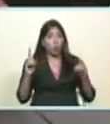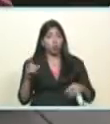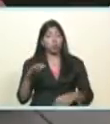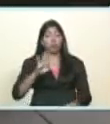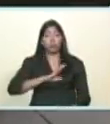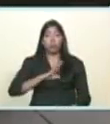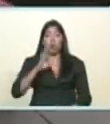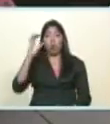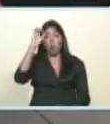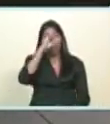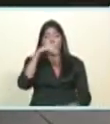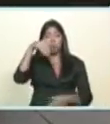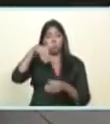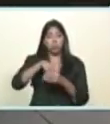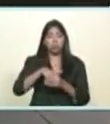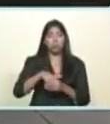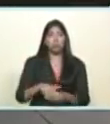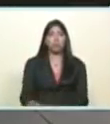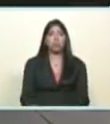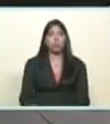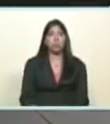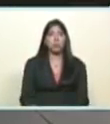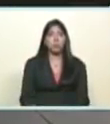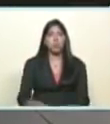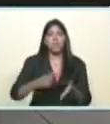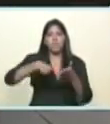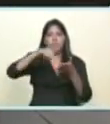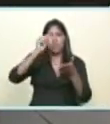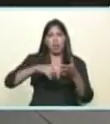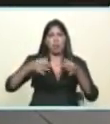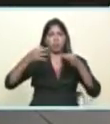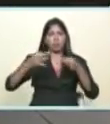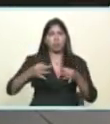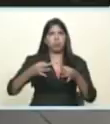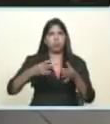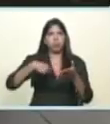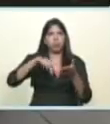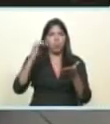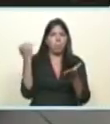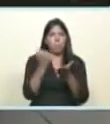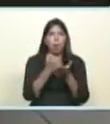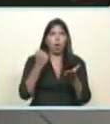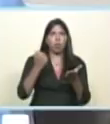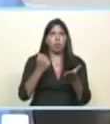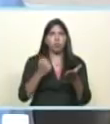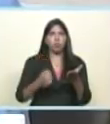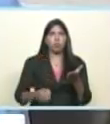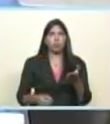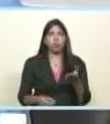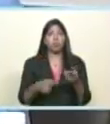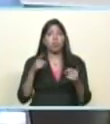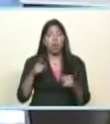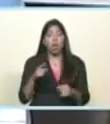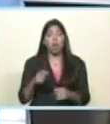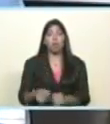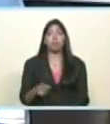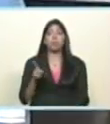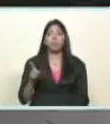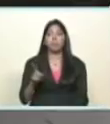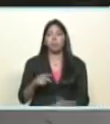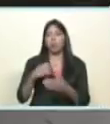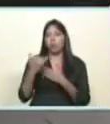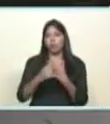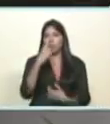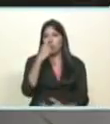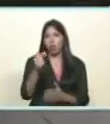se le ha solicitado oficialmente en esta carta firmada por Jorge Rodríguez jefe del comando Zamora